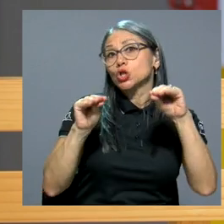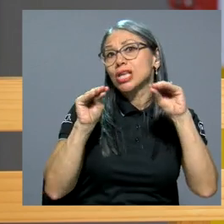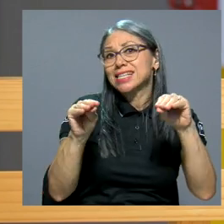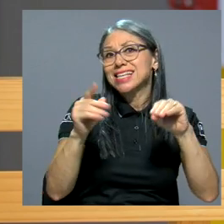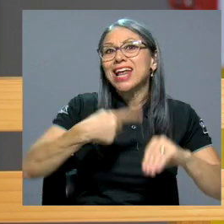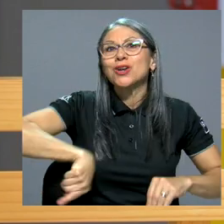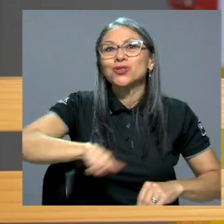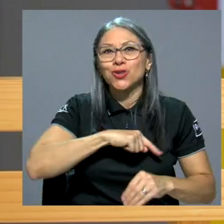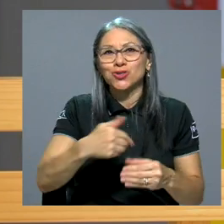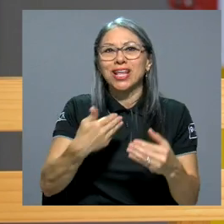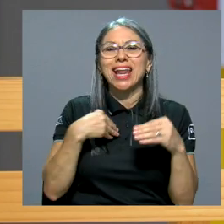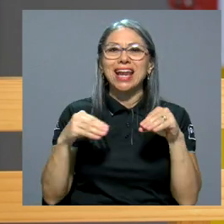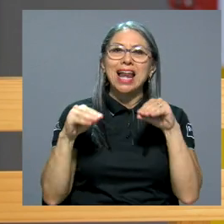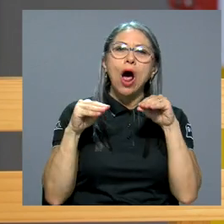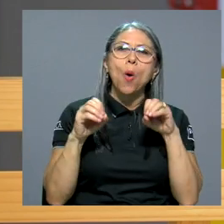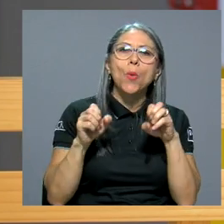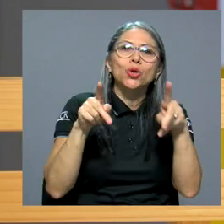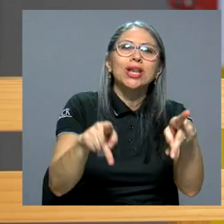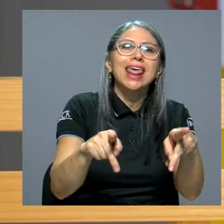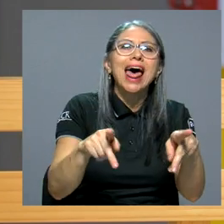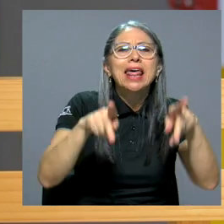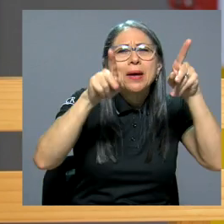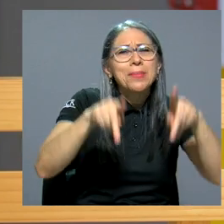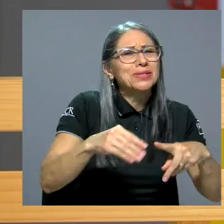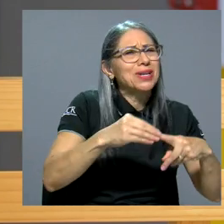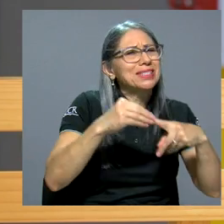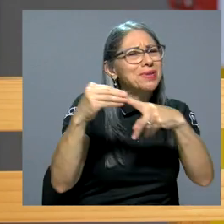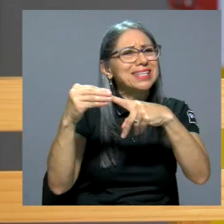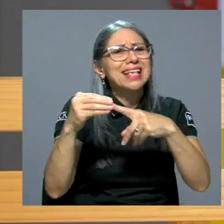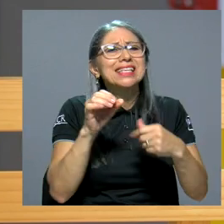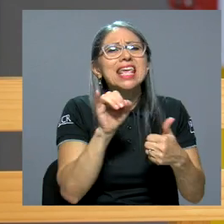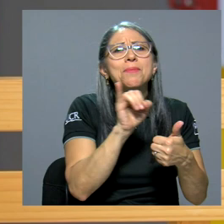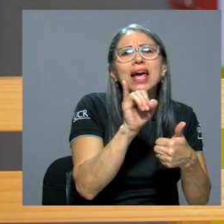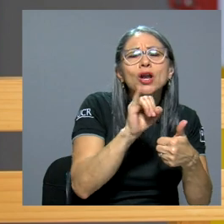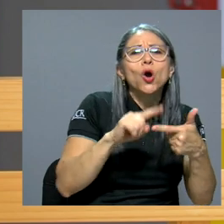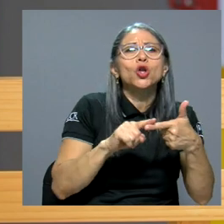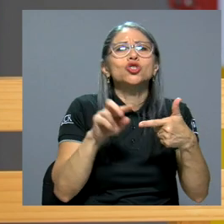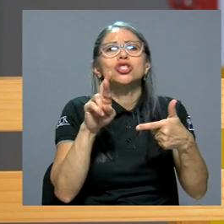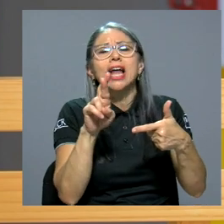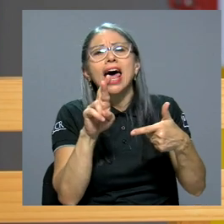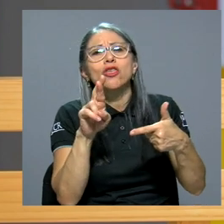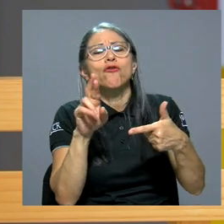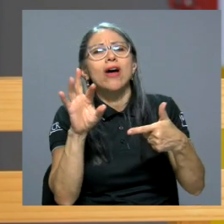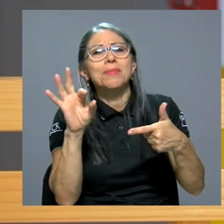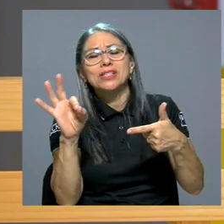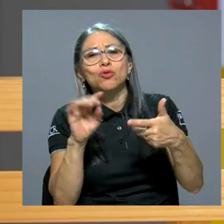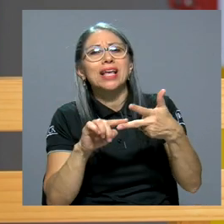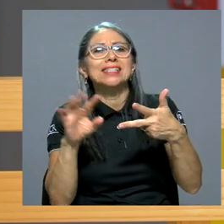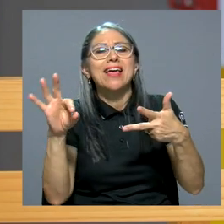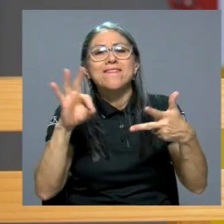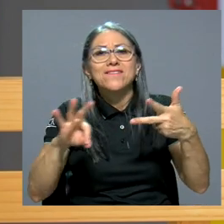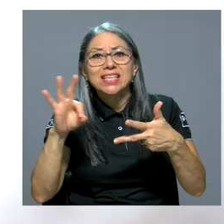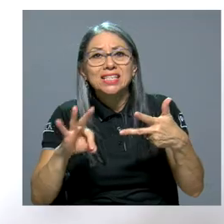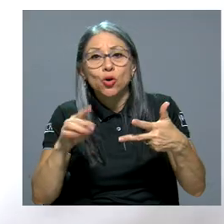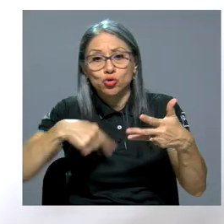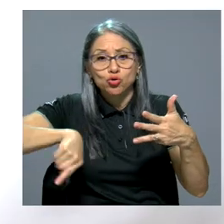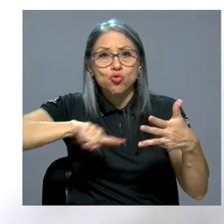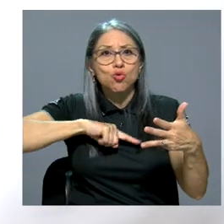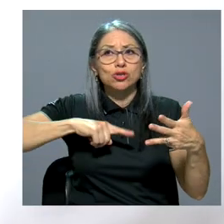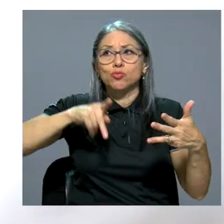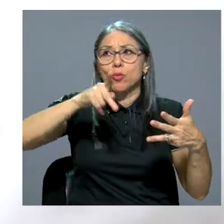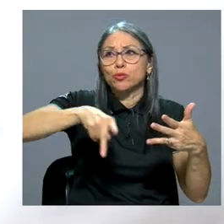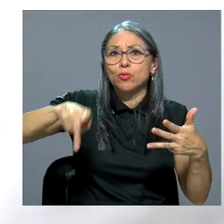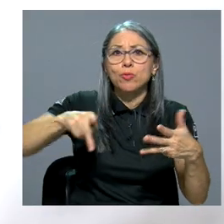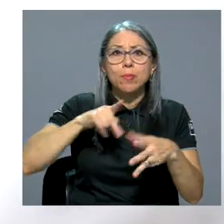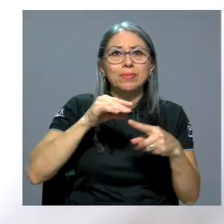oportunidad de formar imaginólogos, radiofarmacéutas, físicos y nuestros propios médicos nucleares con recursos dentro